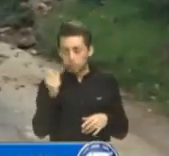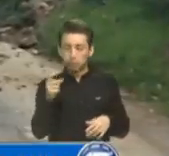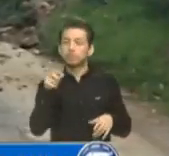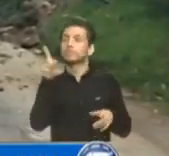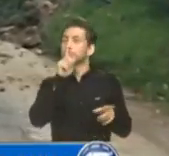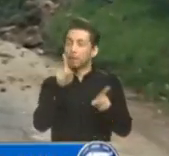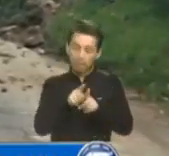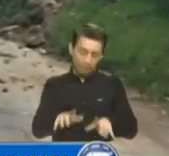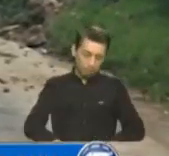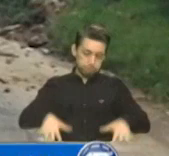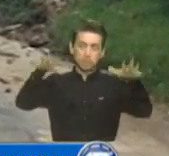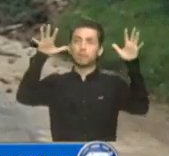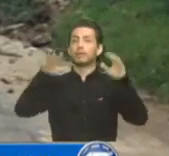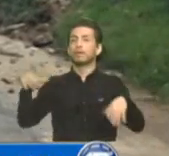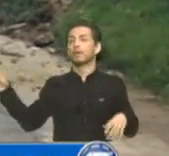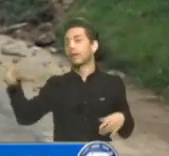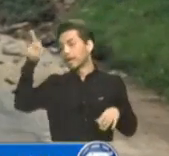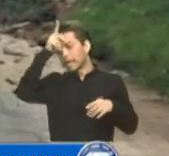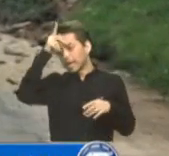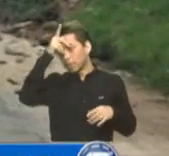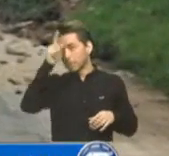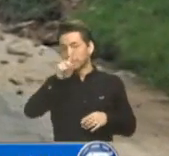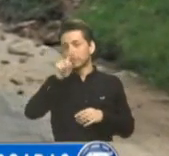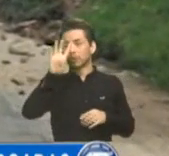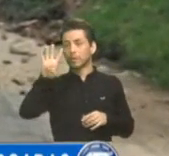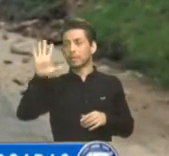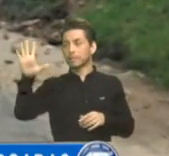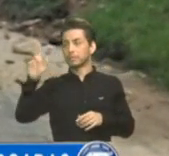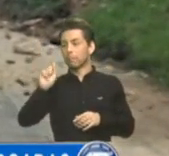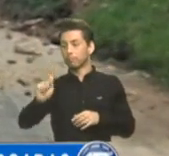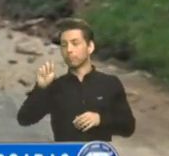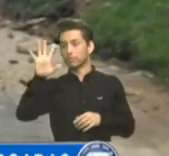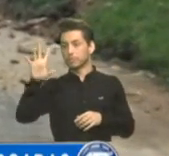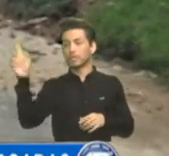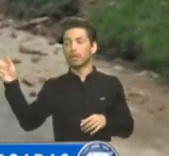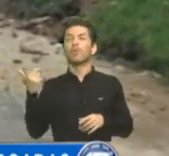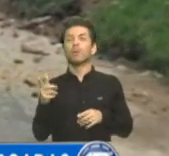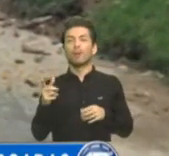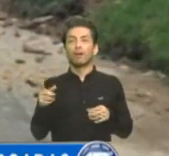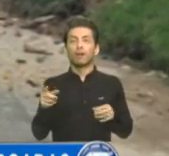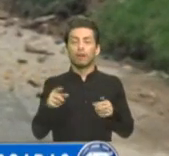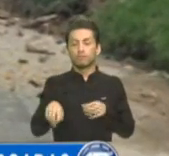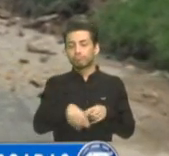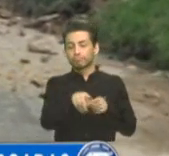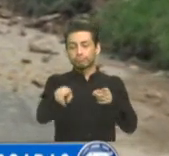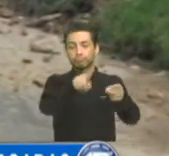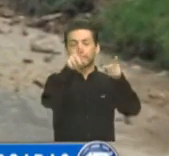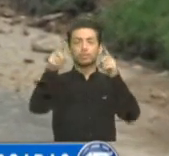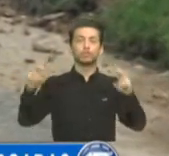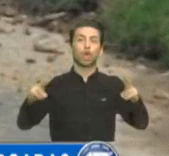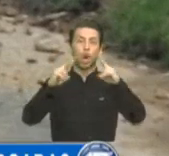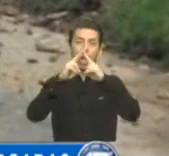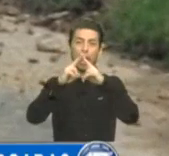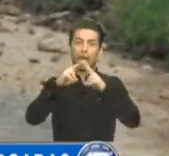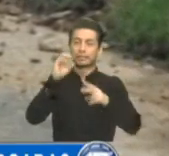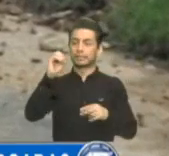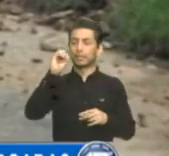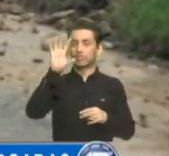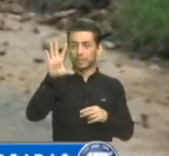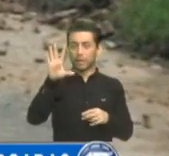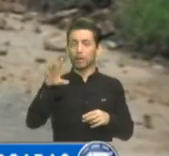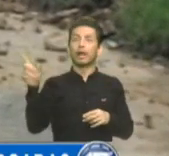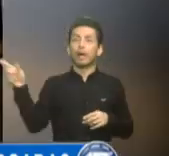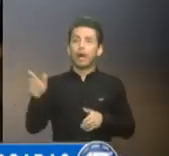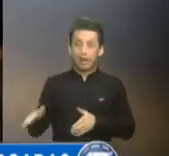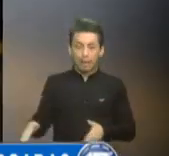Mientras que en el kilómetro 145.5 de la ruta departamental Sololá 05, en jurisdicción de Concepción Sololá, la carretera quedó